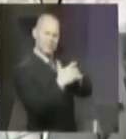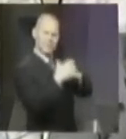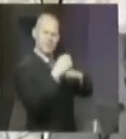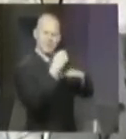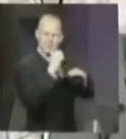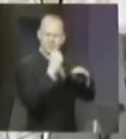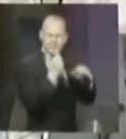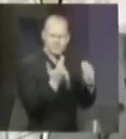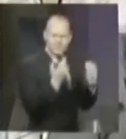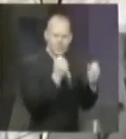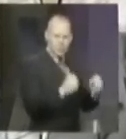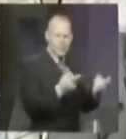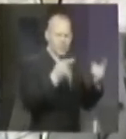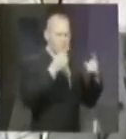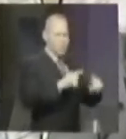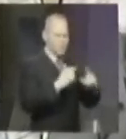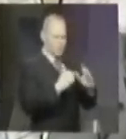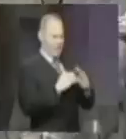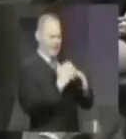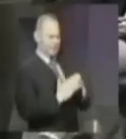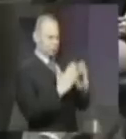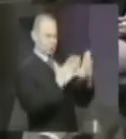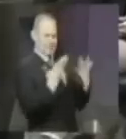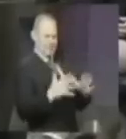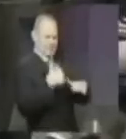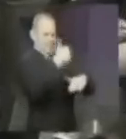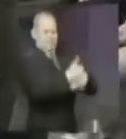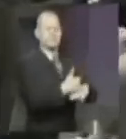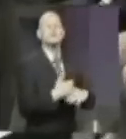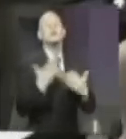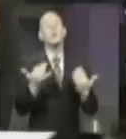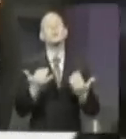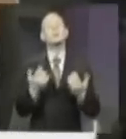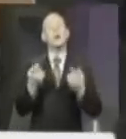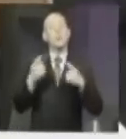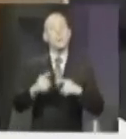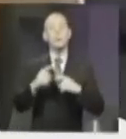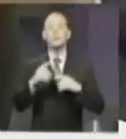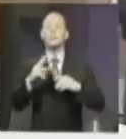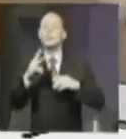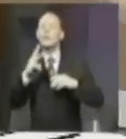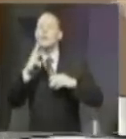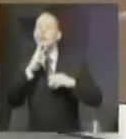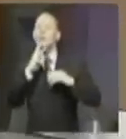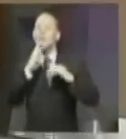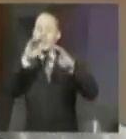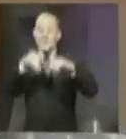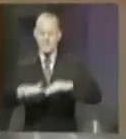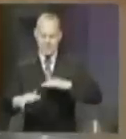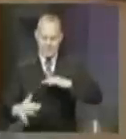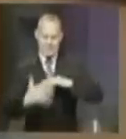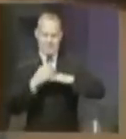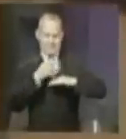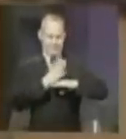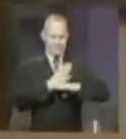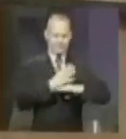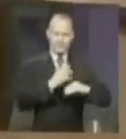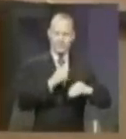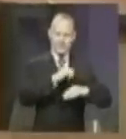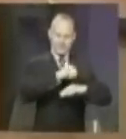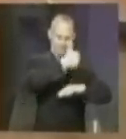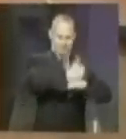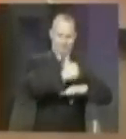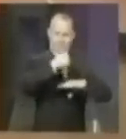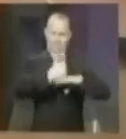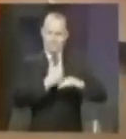o qué pudiera ocurrir con las estructuras existentes? Lo que está ocurriendo es que el mar amenaza a miles de estructuras de ciudadanos bona fide